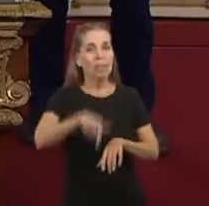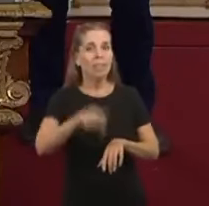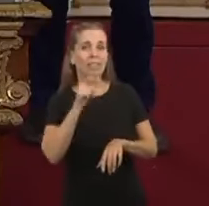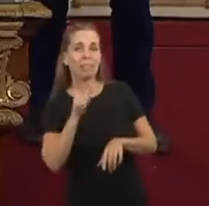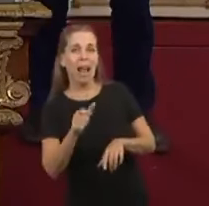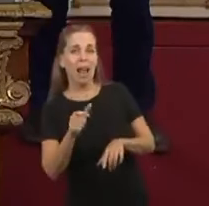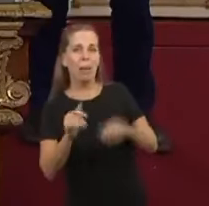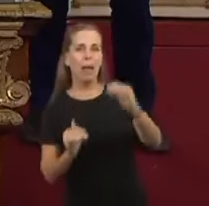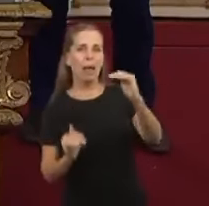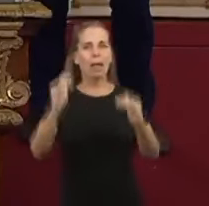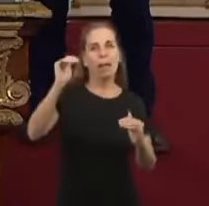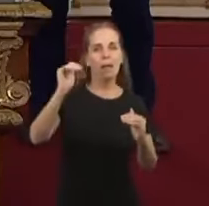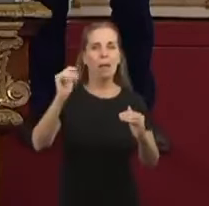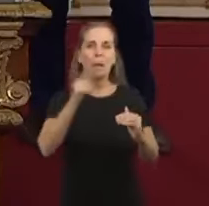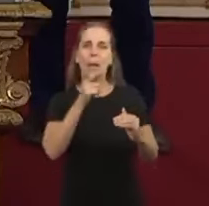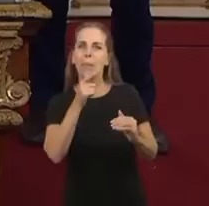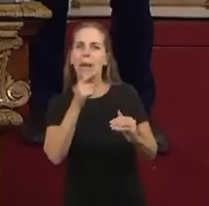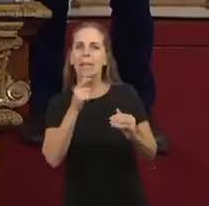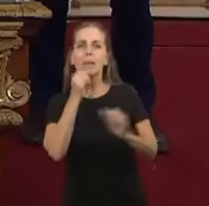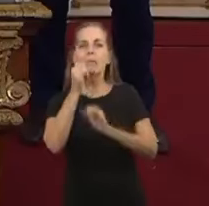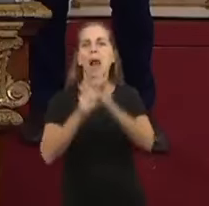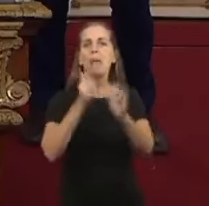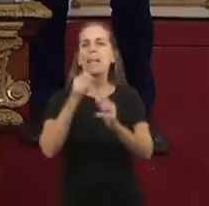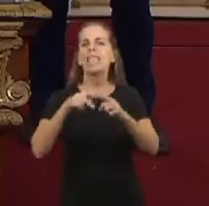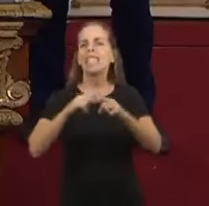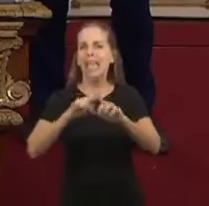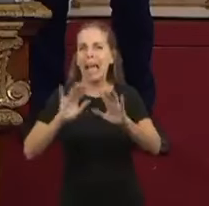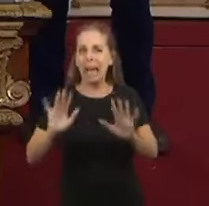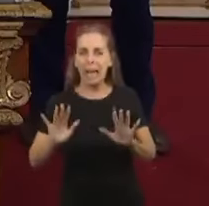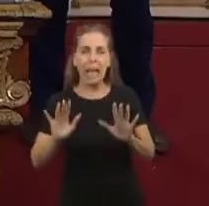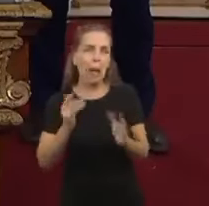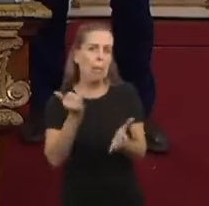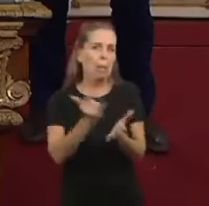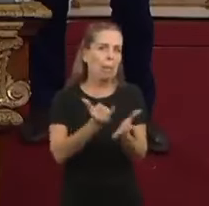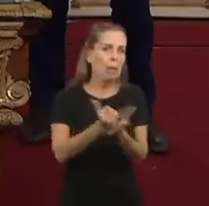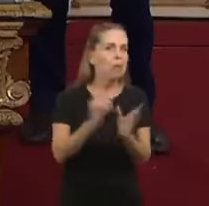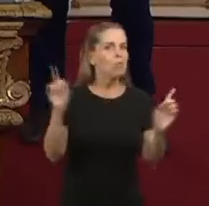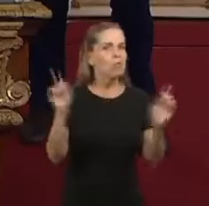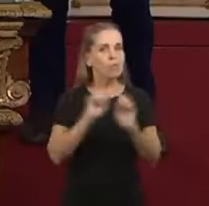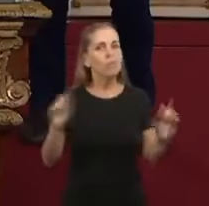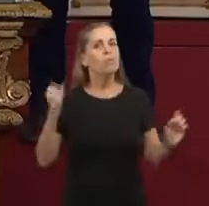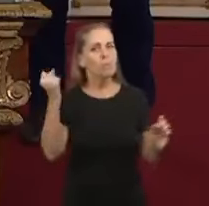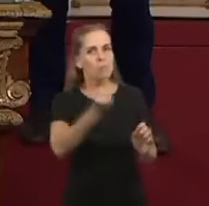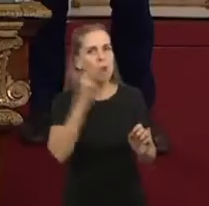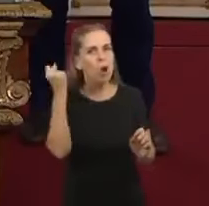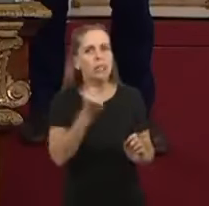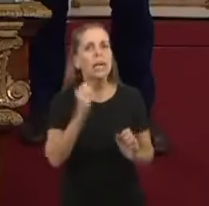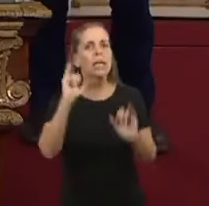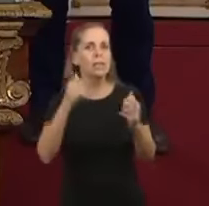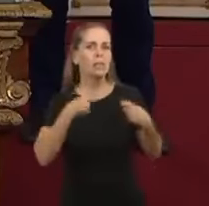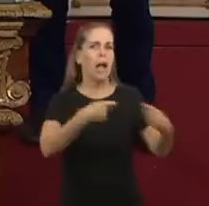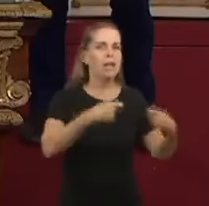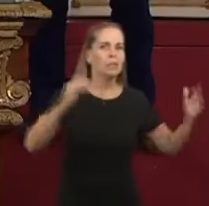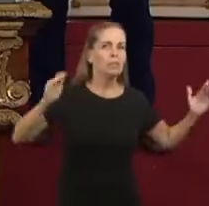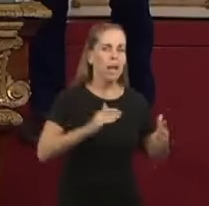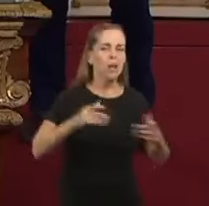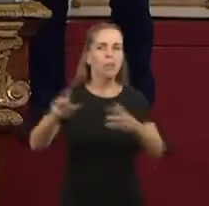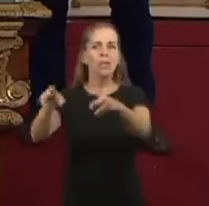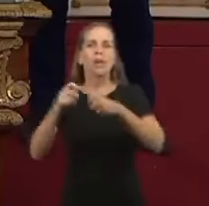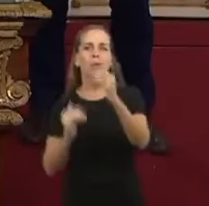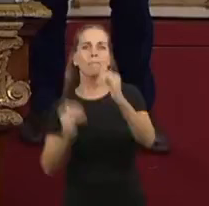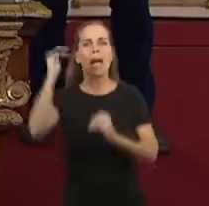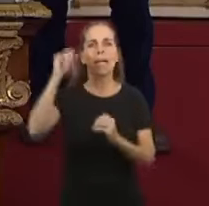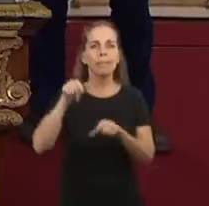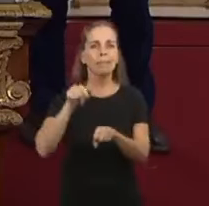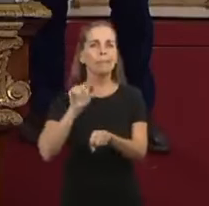que parece simplemente una definición técnica que no hace a la vida de los argentinos, no es ni más ni menos, que el único punto de partida